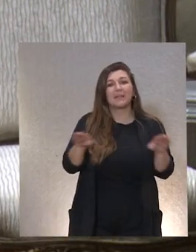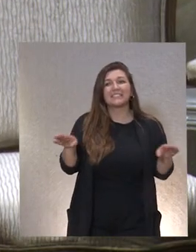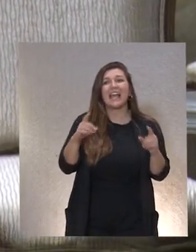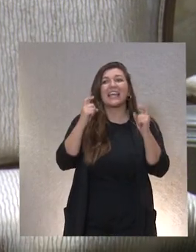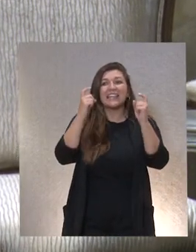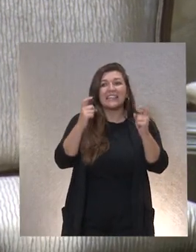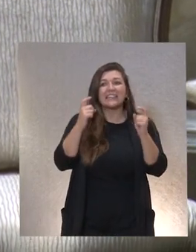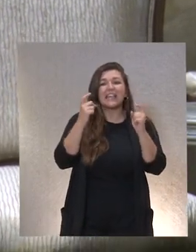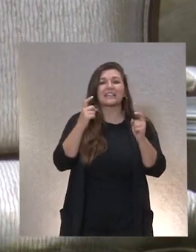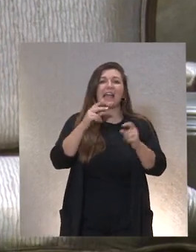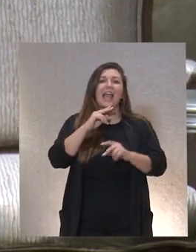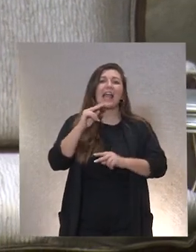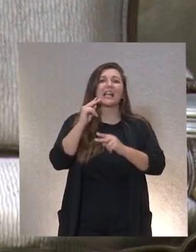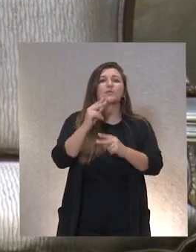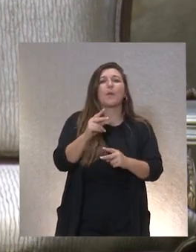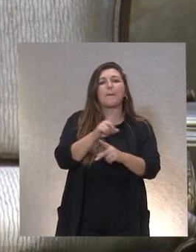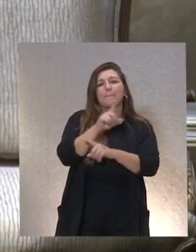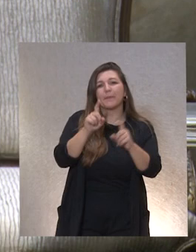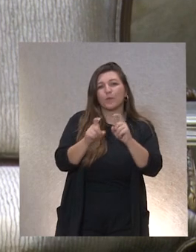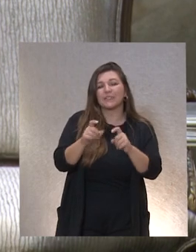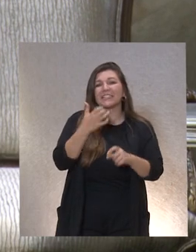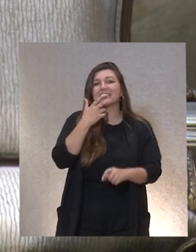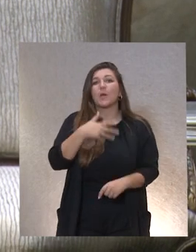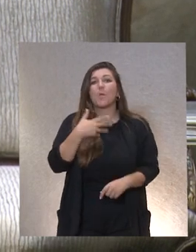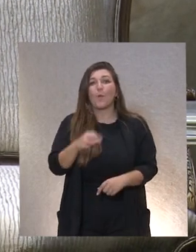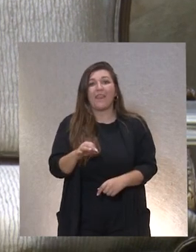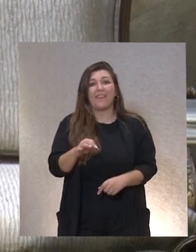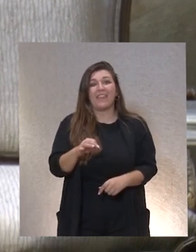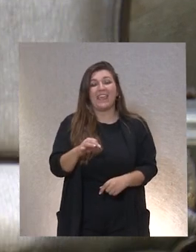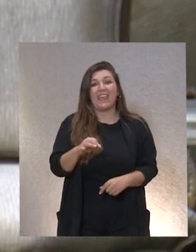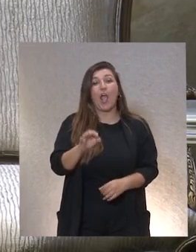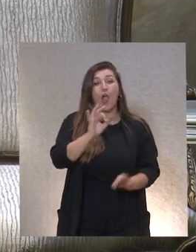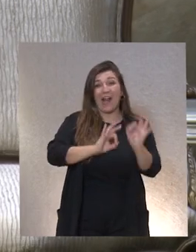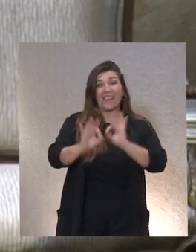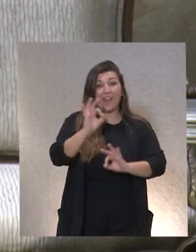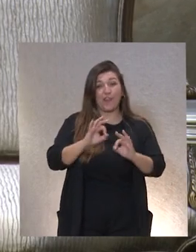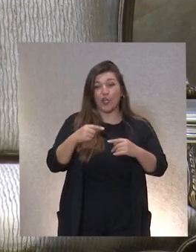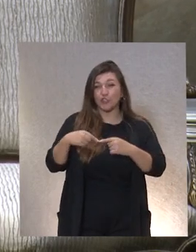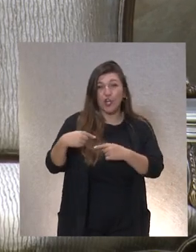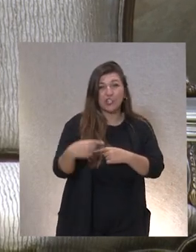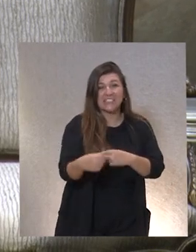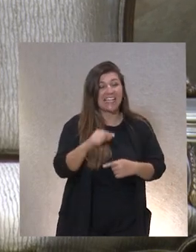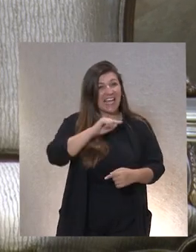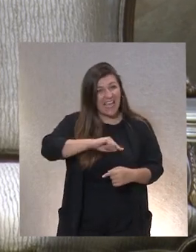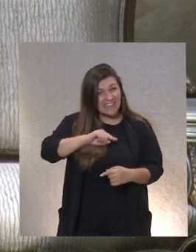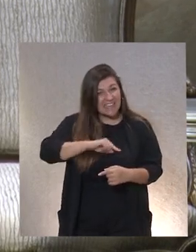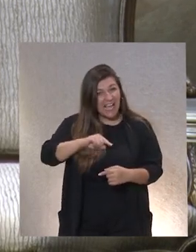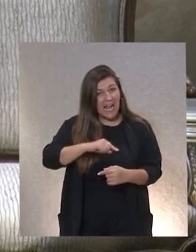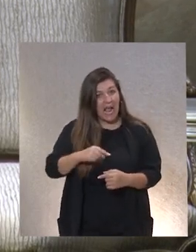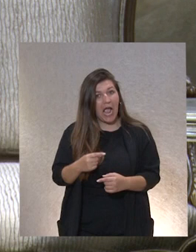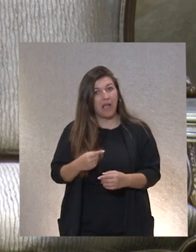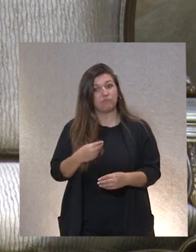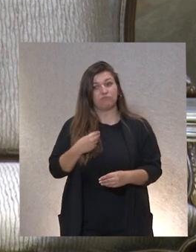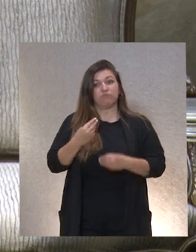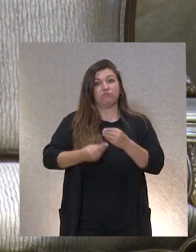dar respuesta a la pregunta de si es posible que la ética esté presente en el día a día de las organizaciones. Lo cierto es que la